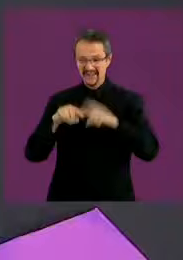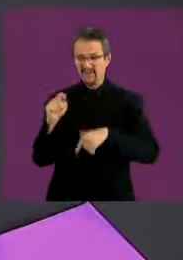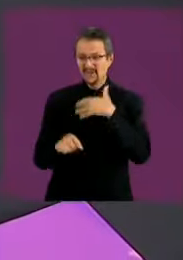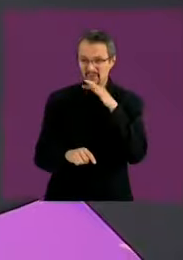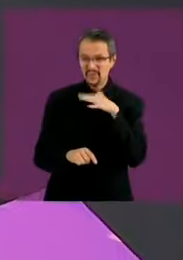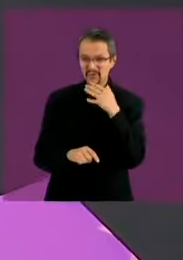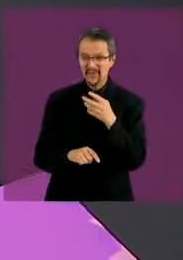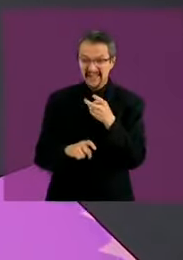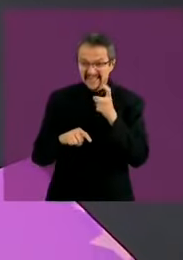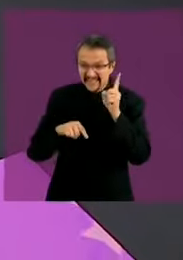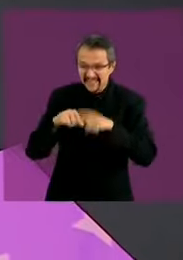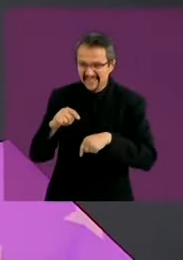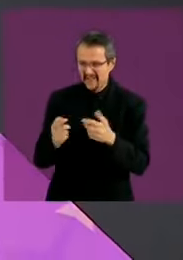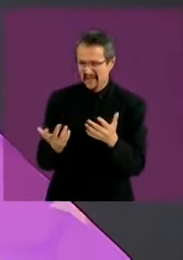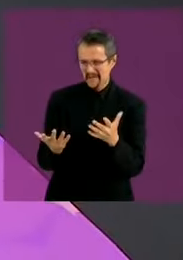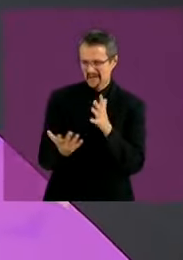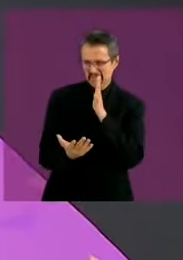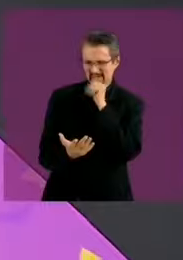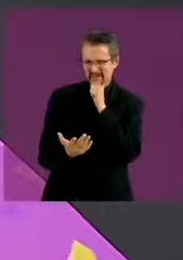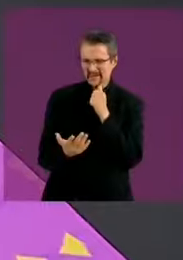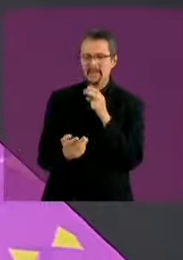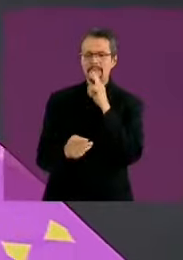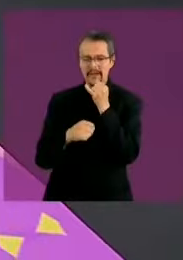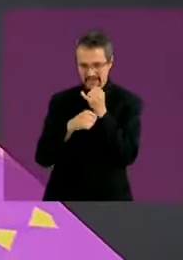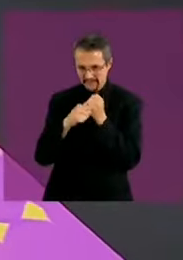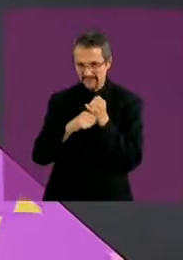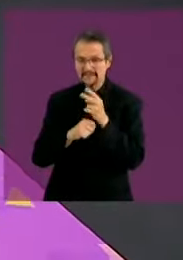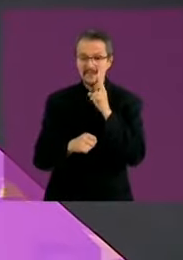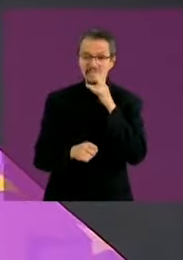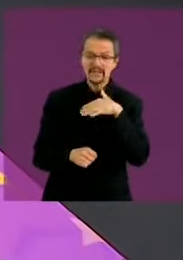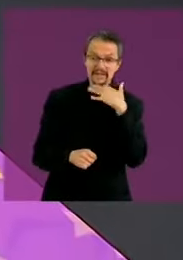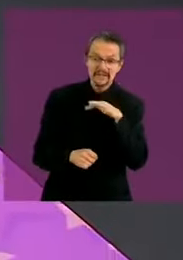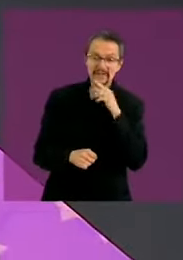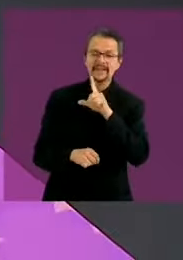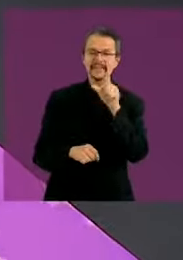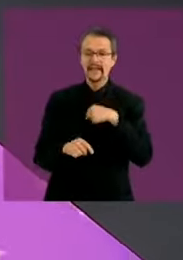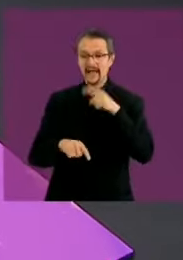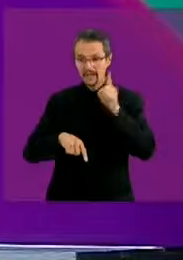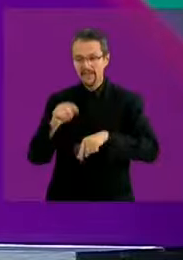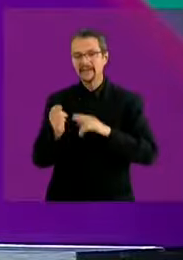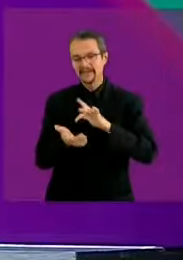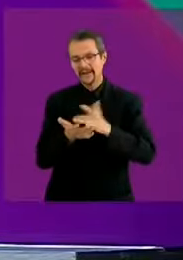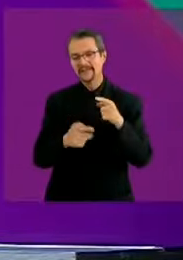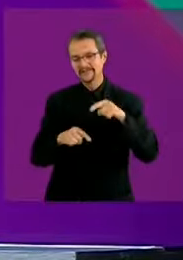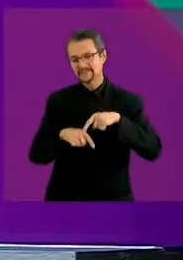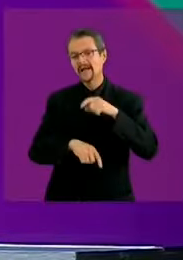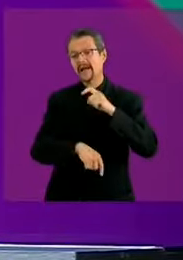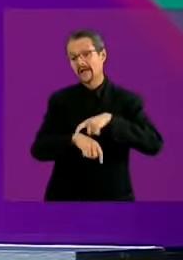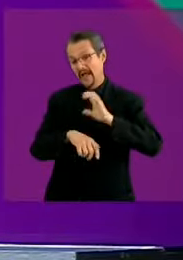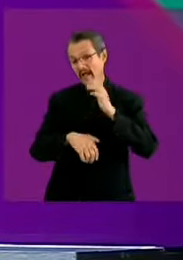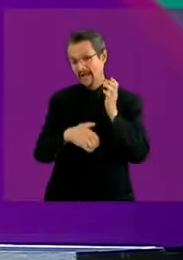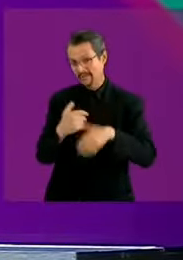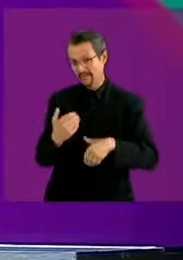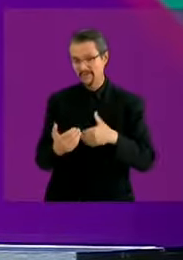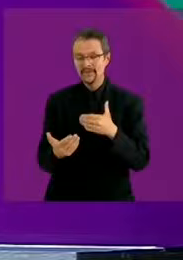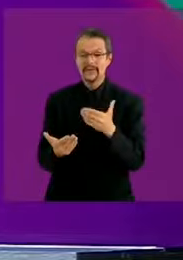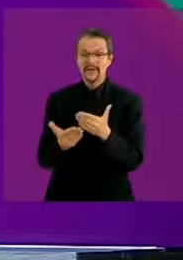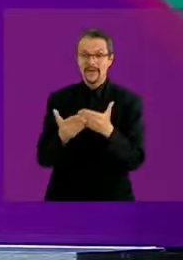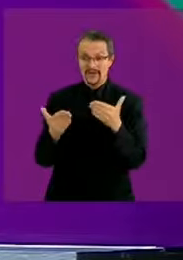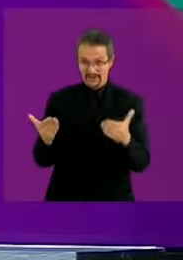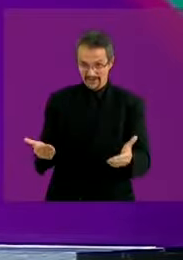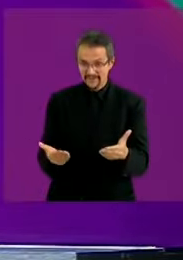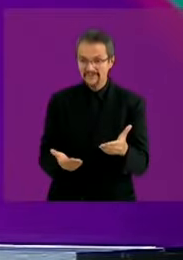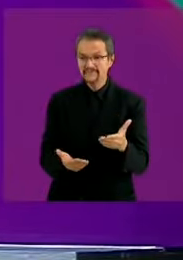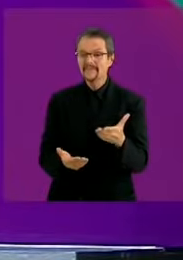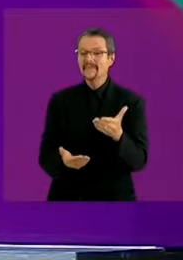juntar información y acabar con impunidad. Gracias. Terminó esto de esta manera esta parte de este bloque. Empezamos